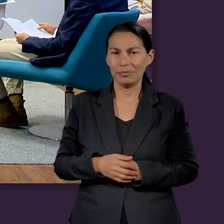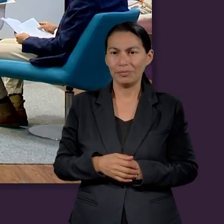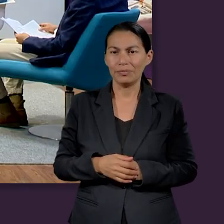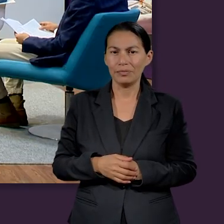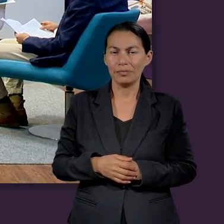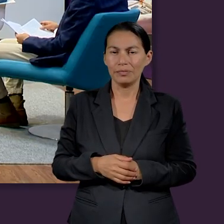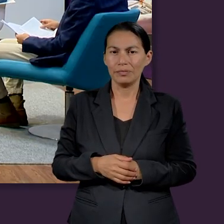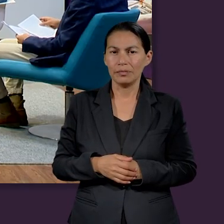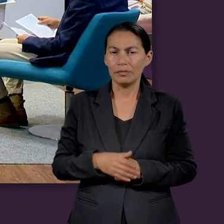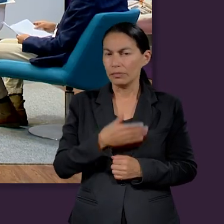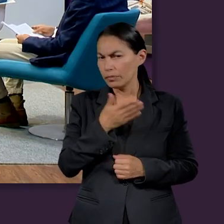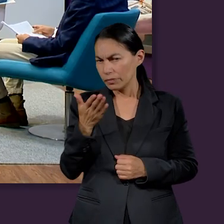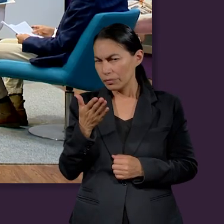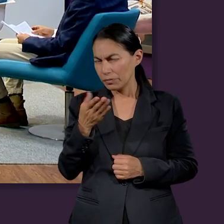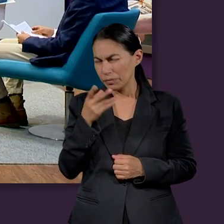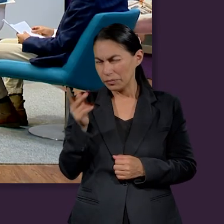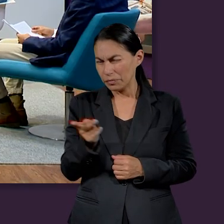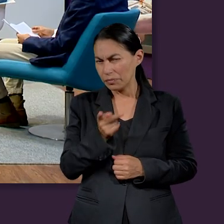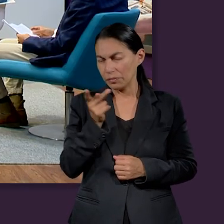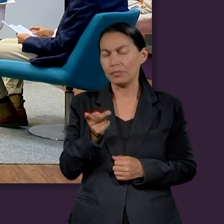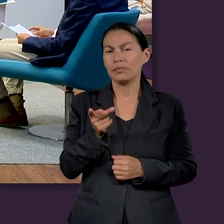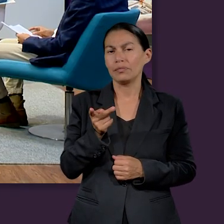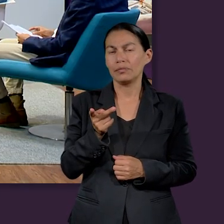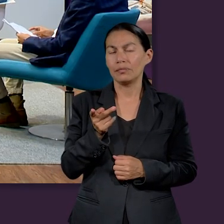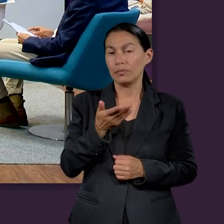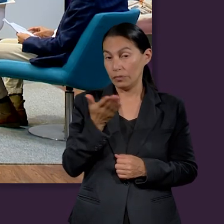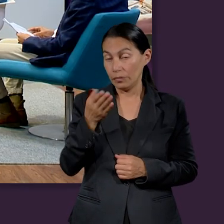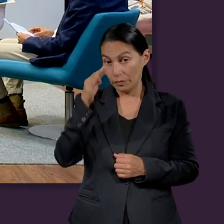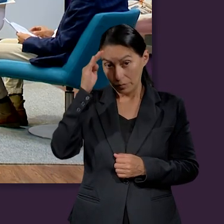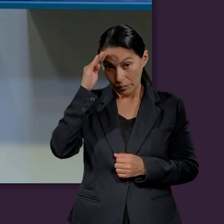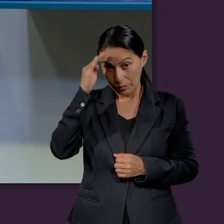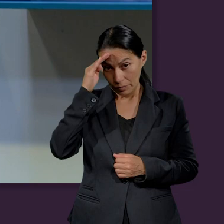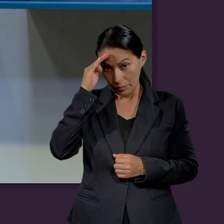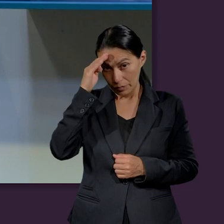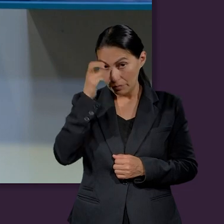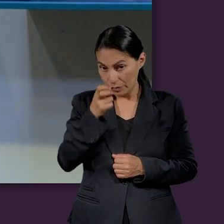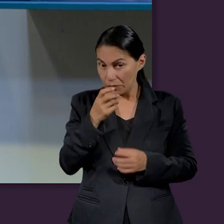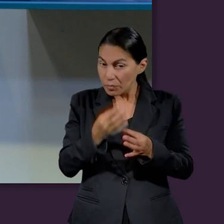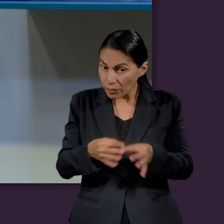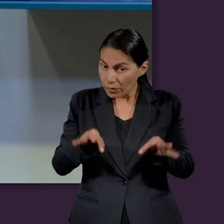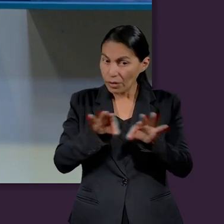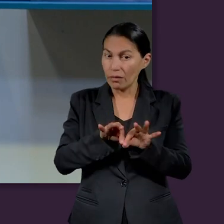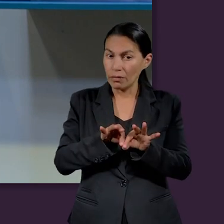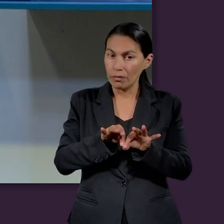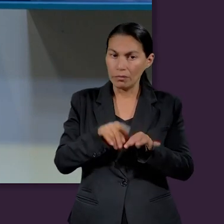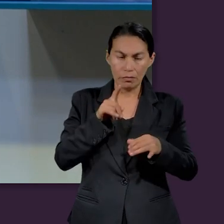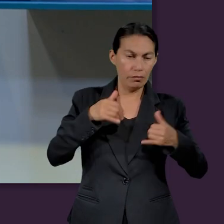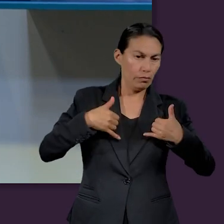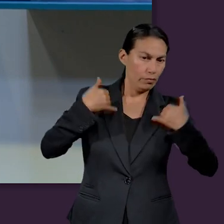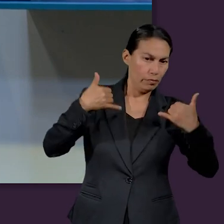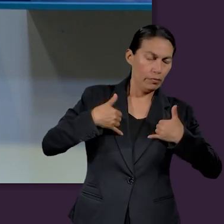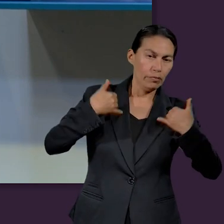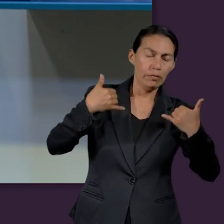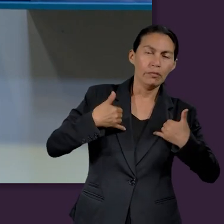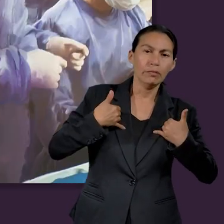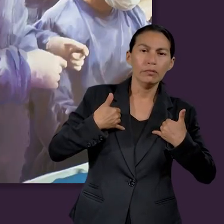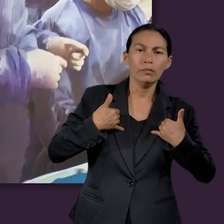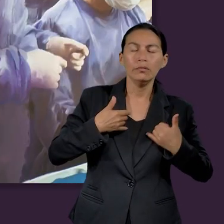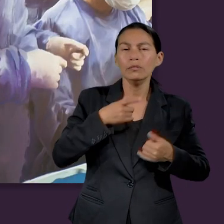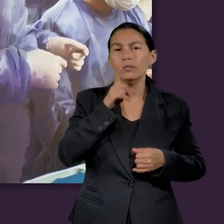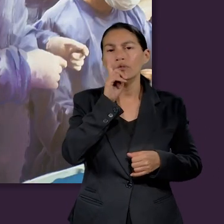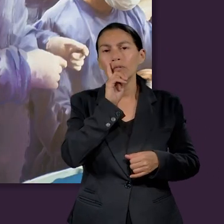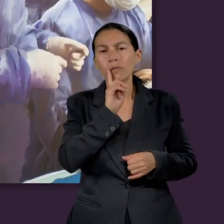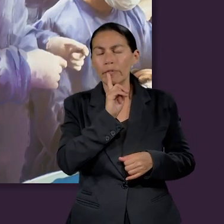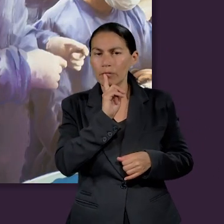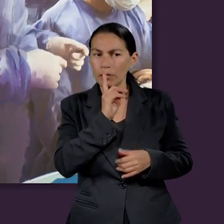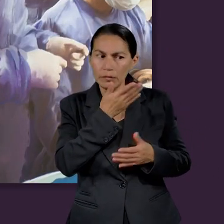de esta manera, ¿creen ustedes, es importante para un joven que